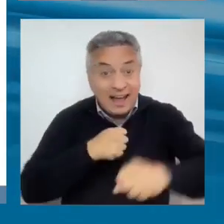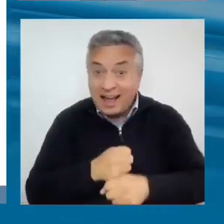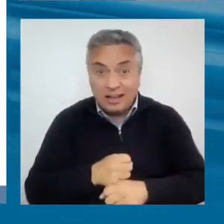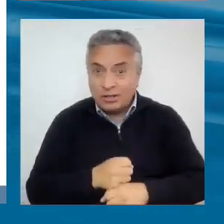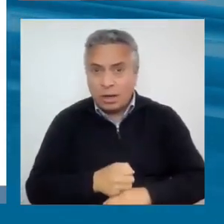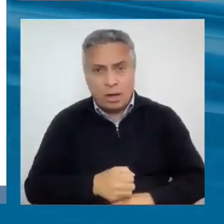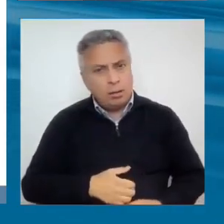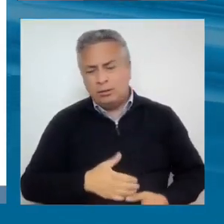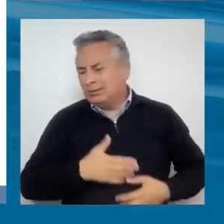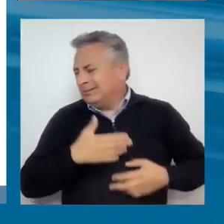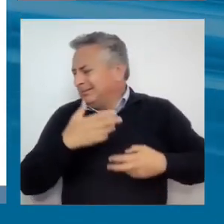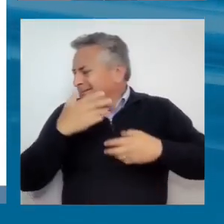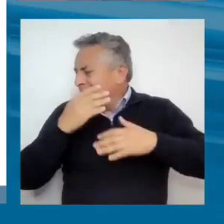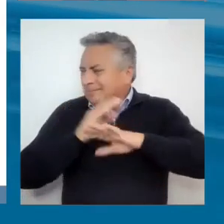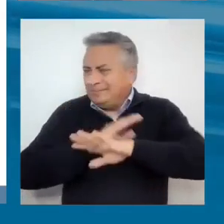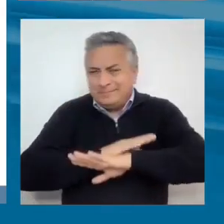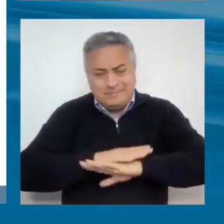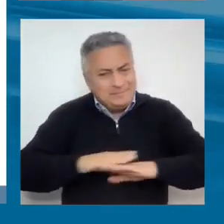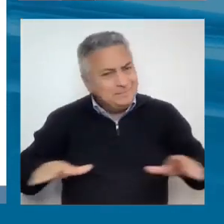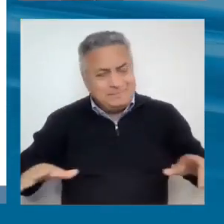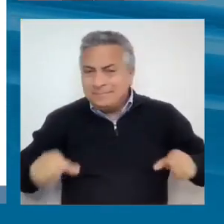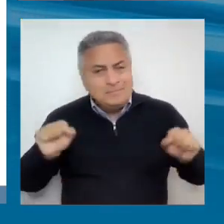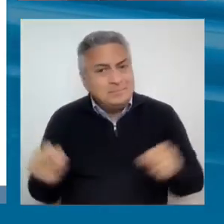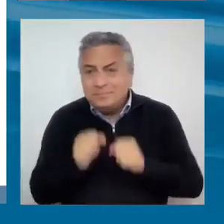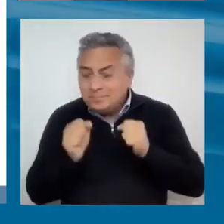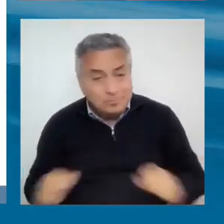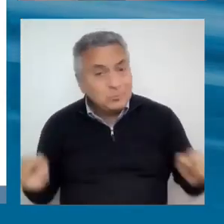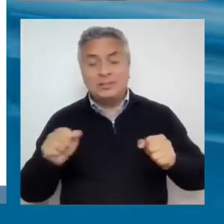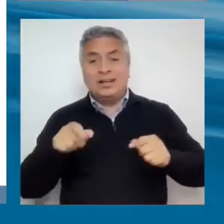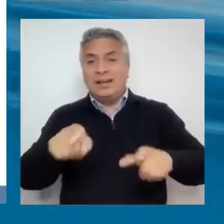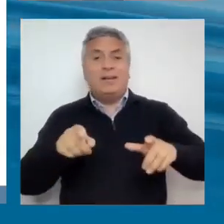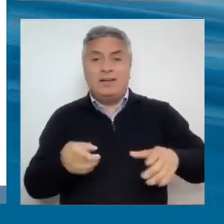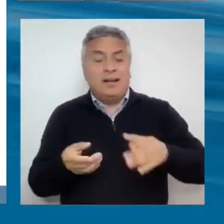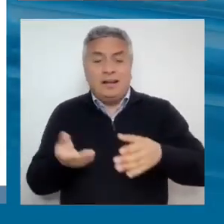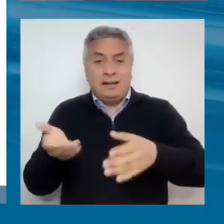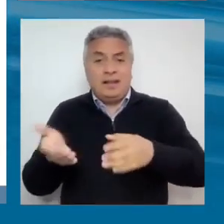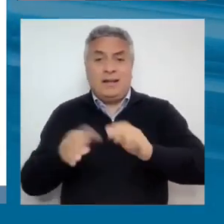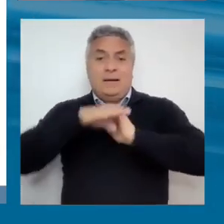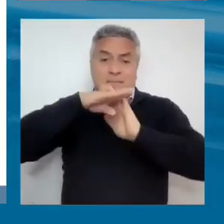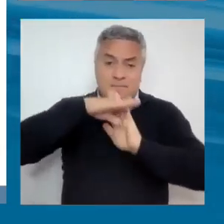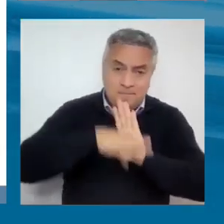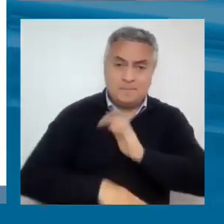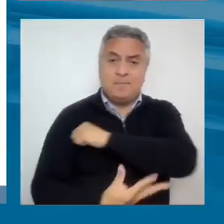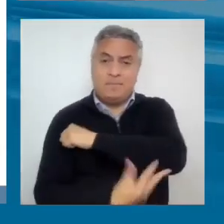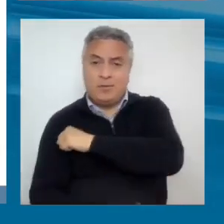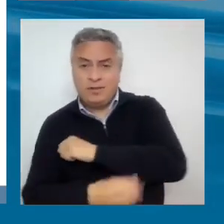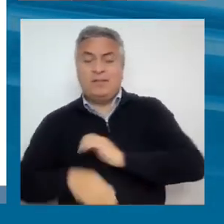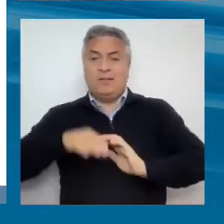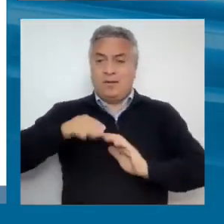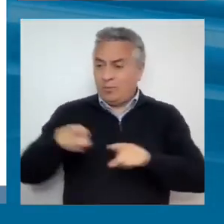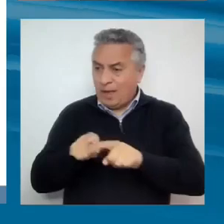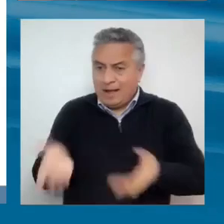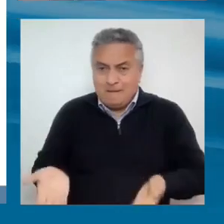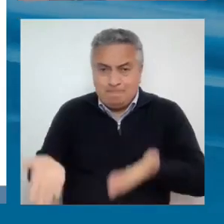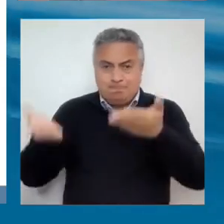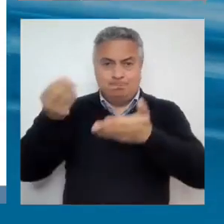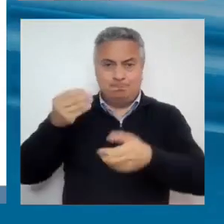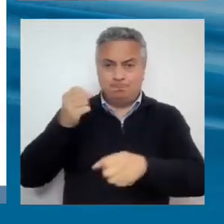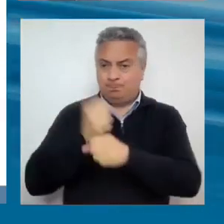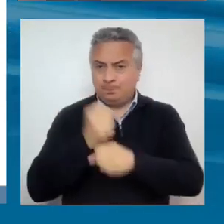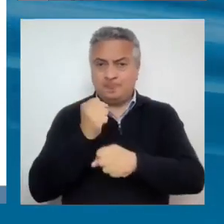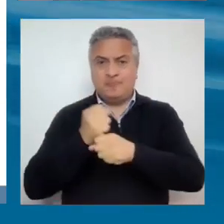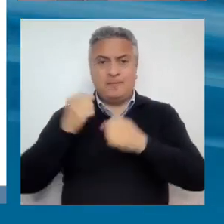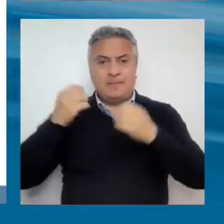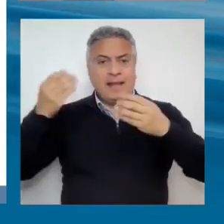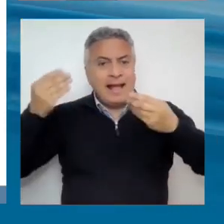difícil reducir informalidad, es muy difícil crear empleos de calidad, ¿verdad? Y también tener los ingresos tributarios para financiar